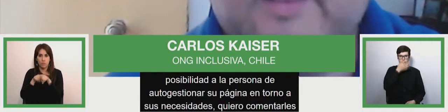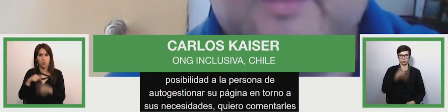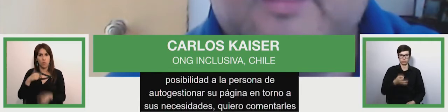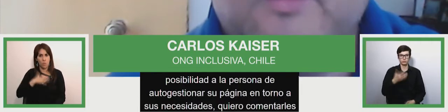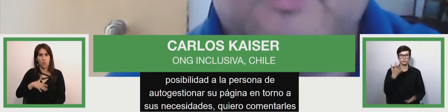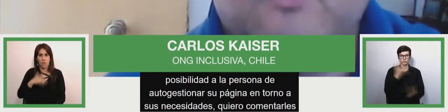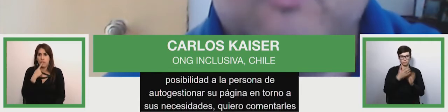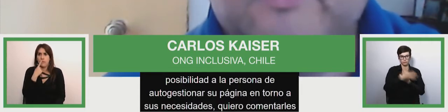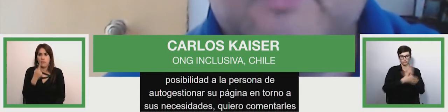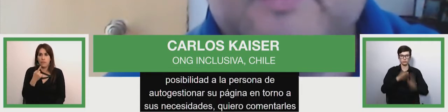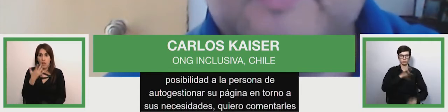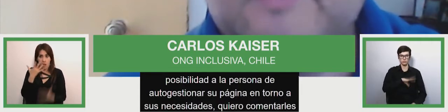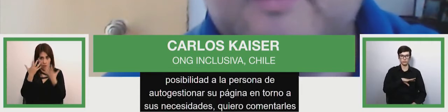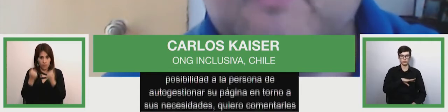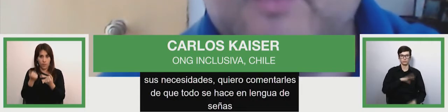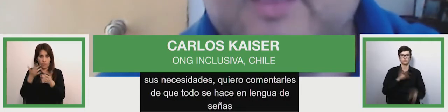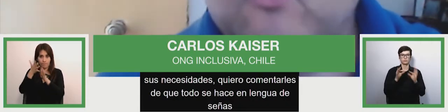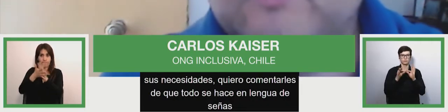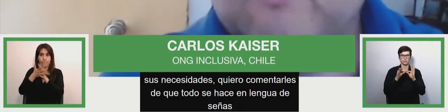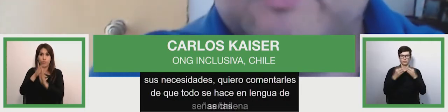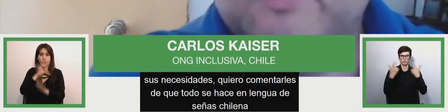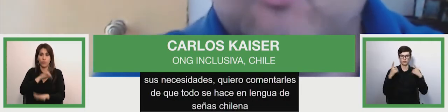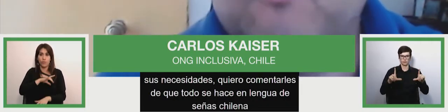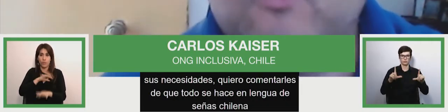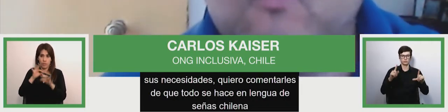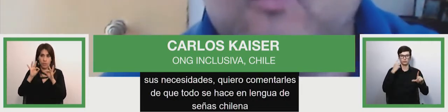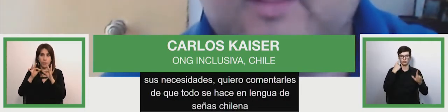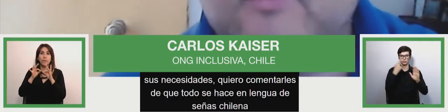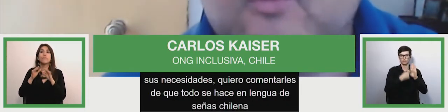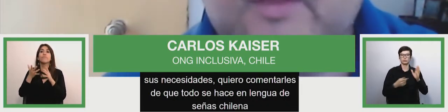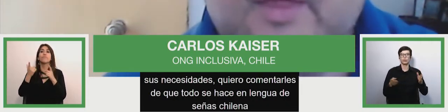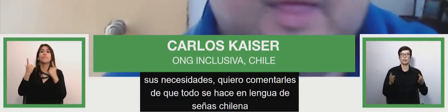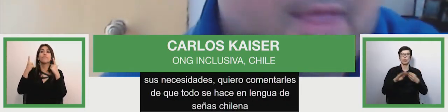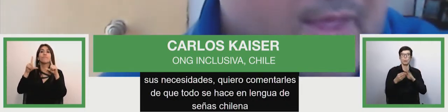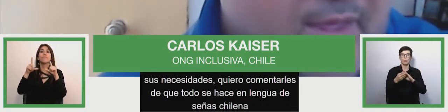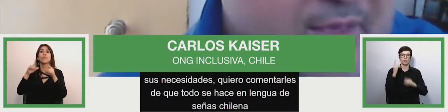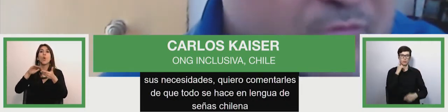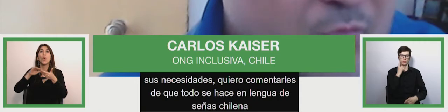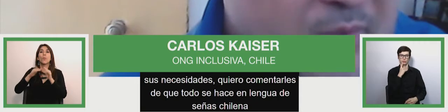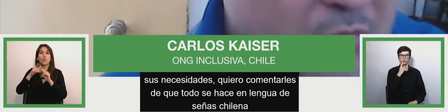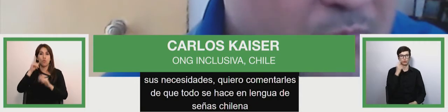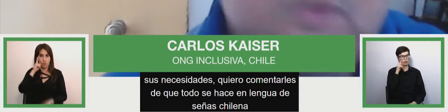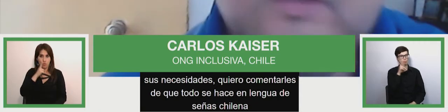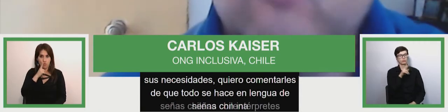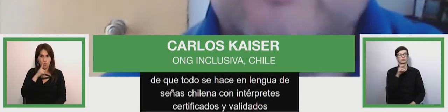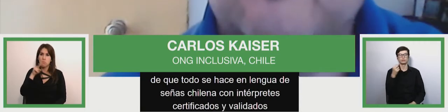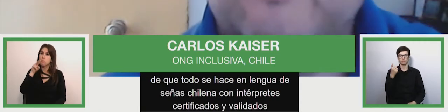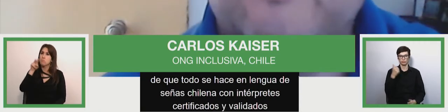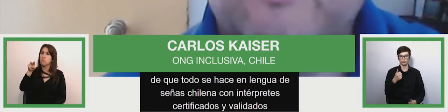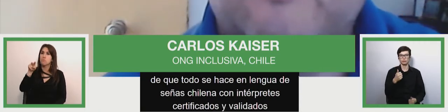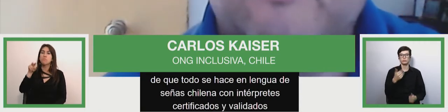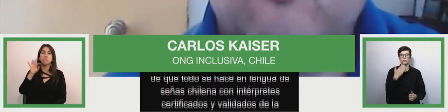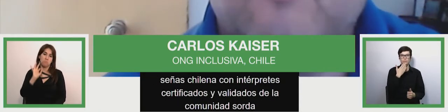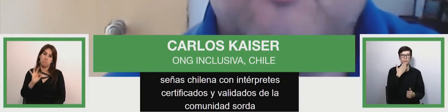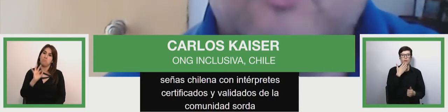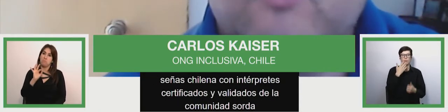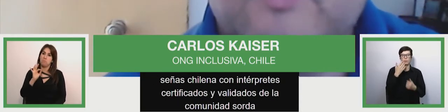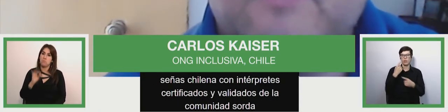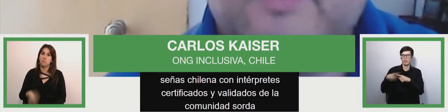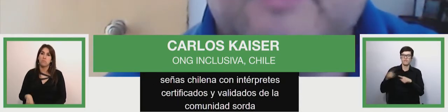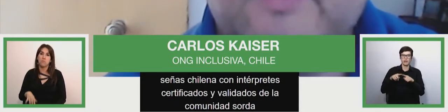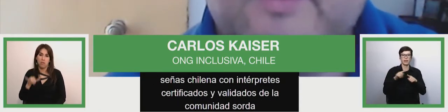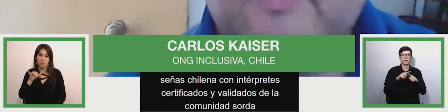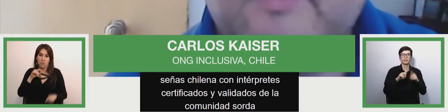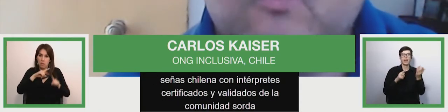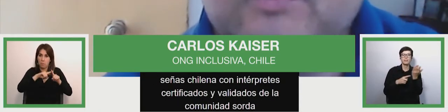chilena con intérpretes certificados y validados por la comunidad sorda a su vez con muchas otras técnicas de lo que hemos dado a